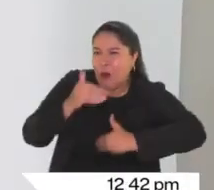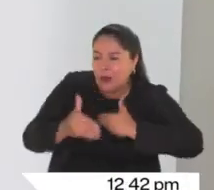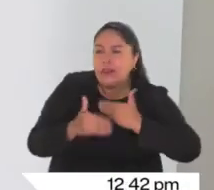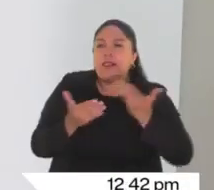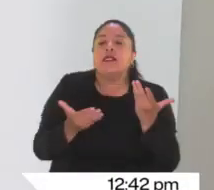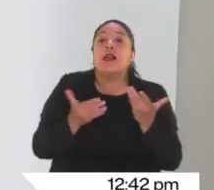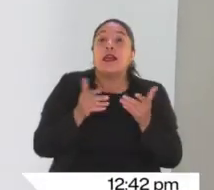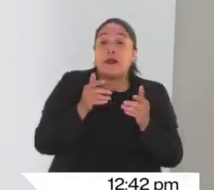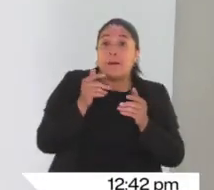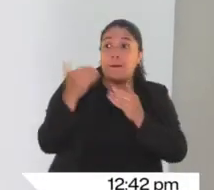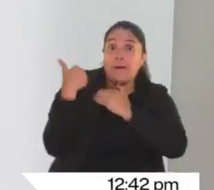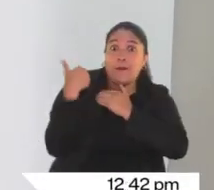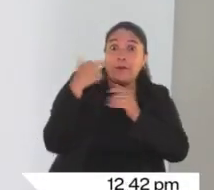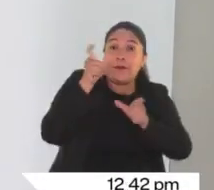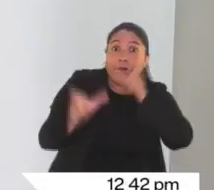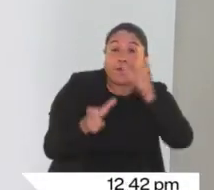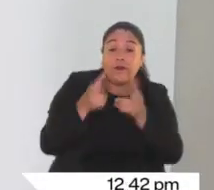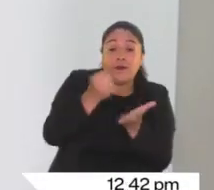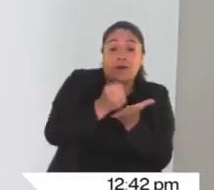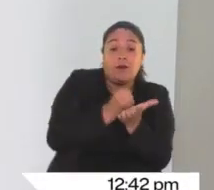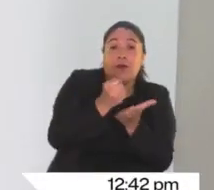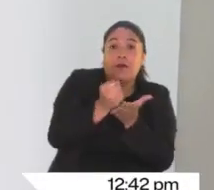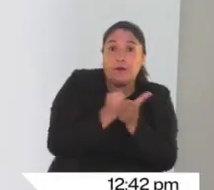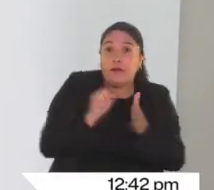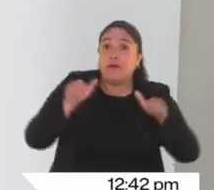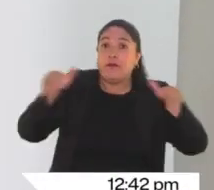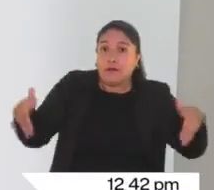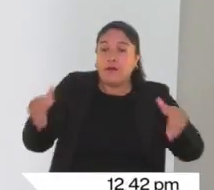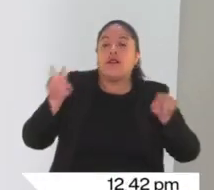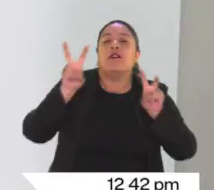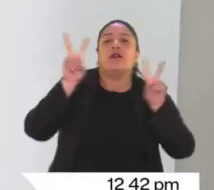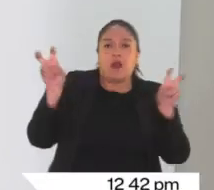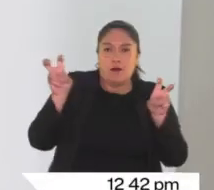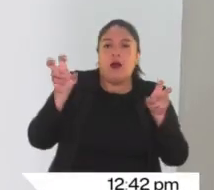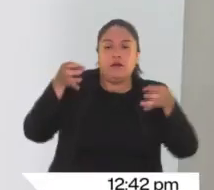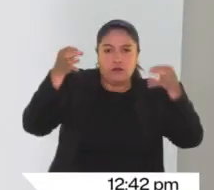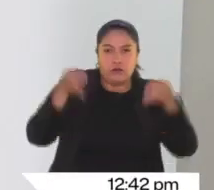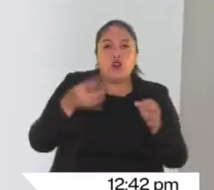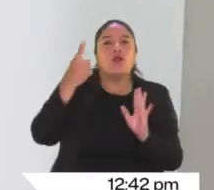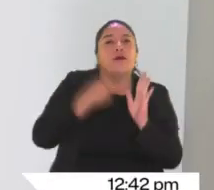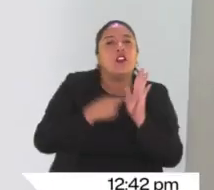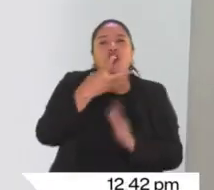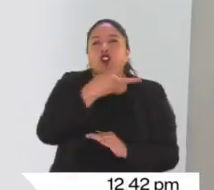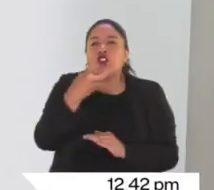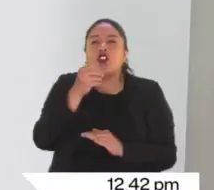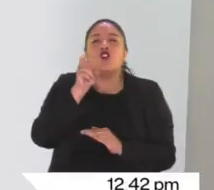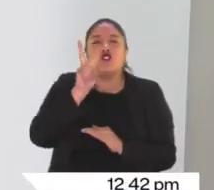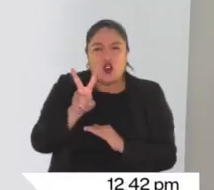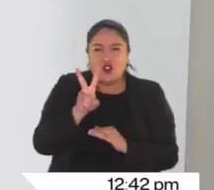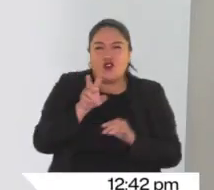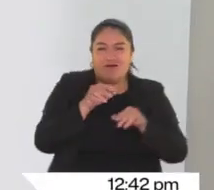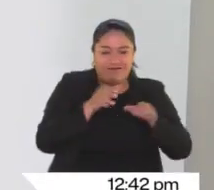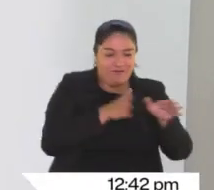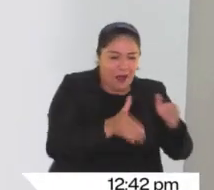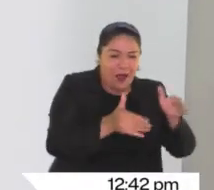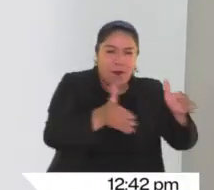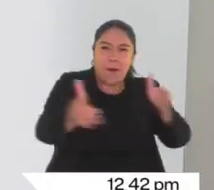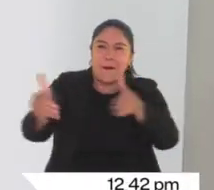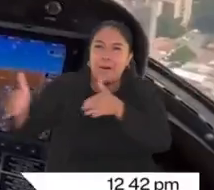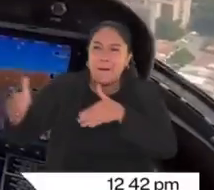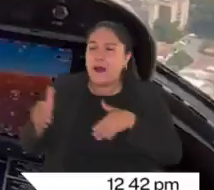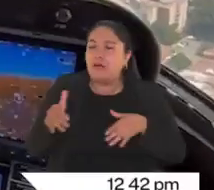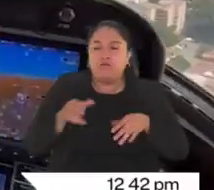registradores están trabajando en la logística para garantizar la instalación de los mil doscientos dos puestos de votación en todo el departamento en completa